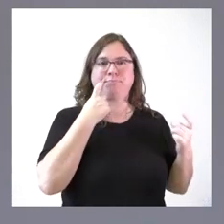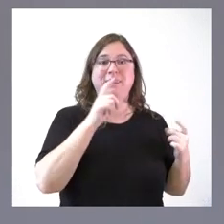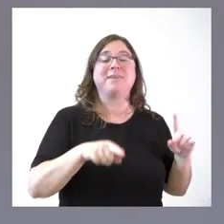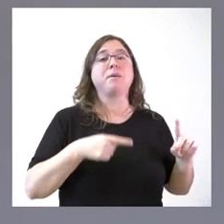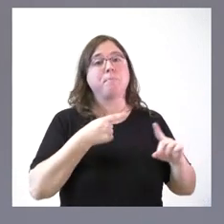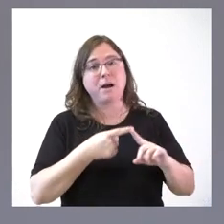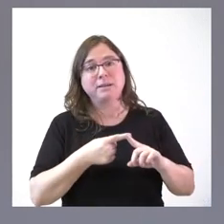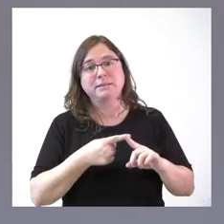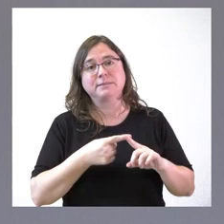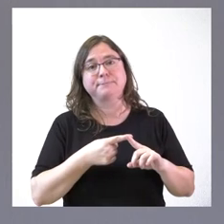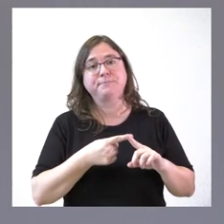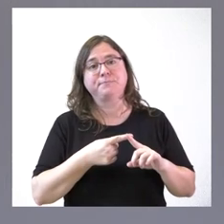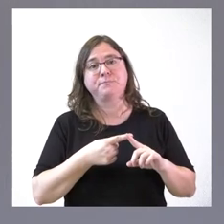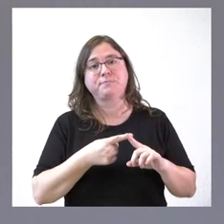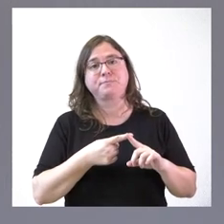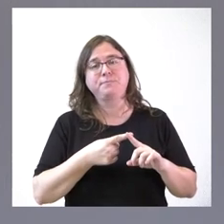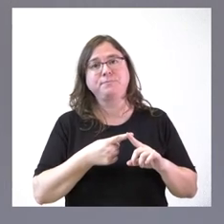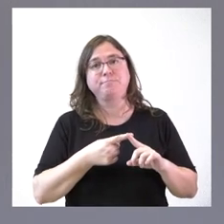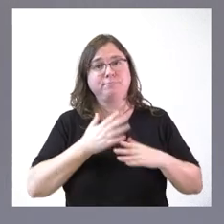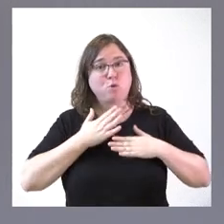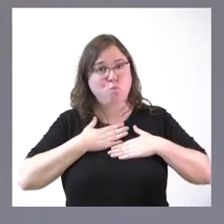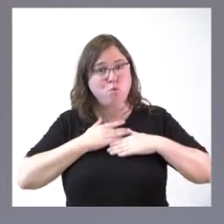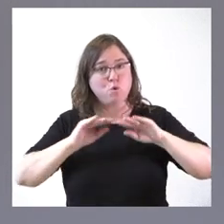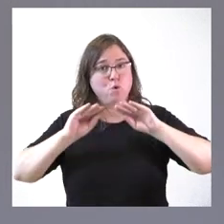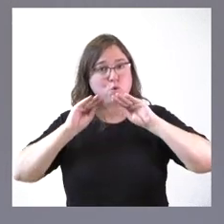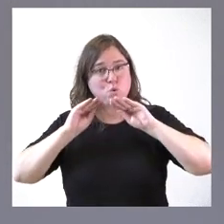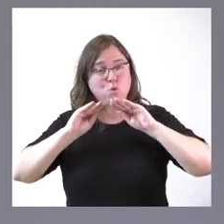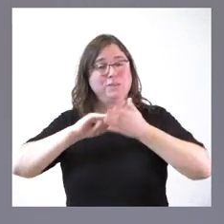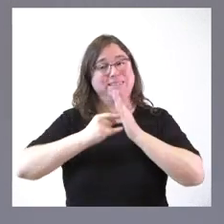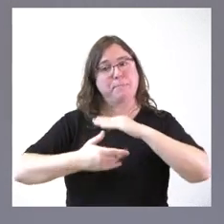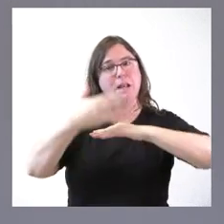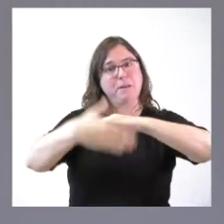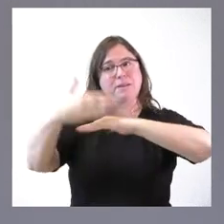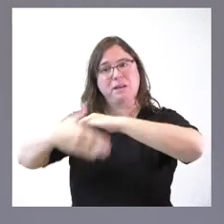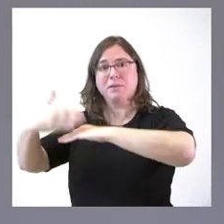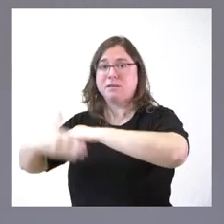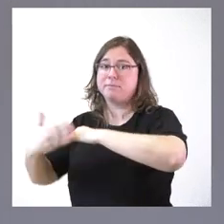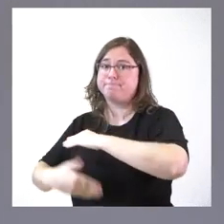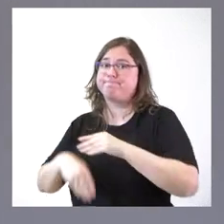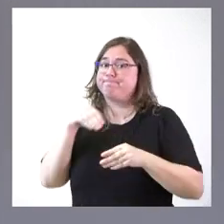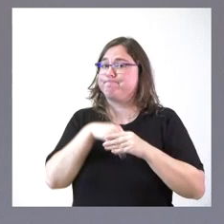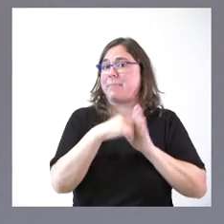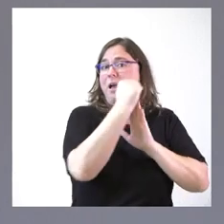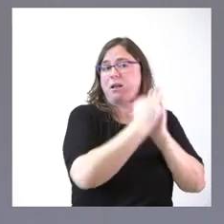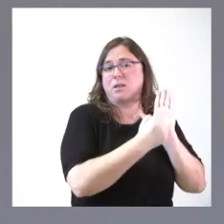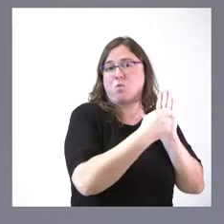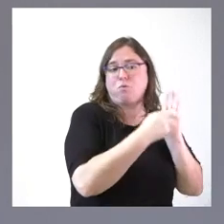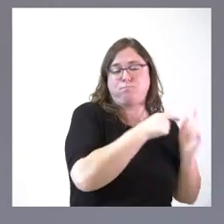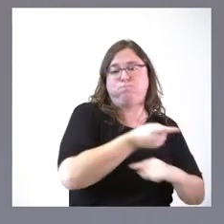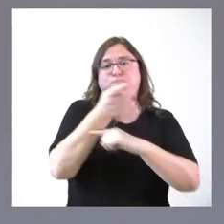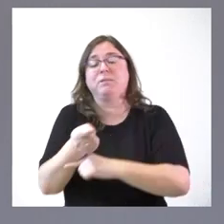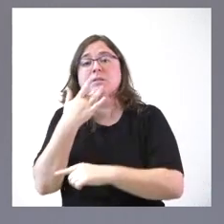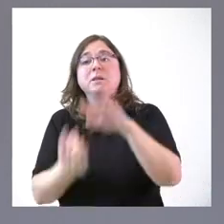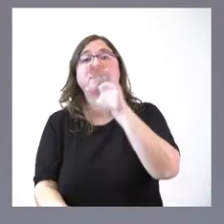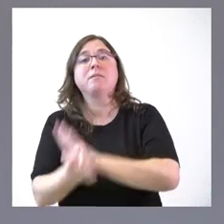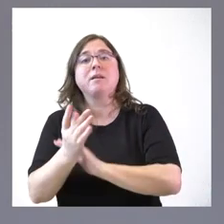sino también desde los propios mecanismos de limitaciones que están previstos articular cuando esta declaración se